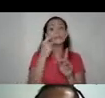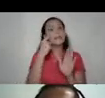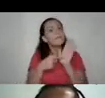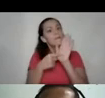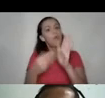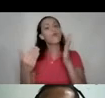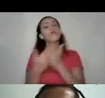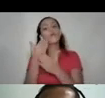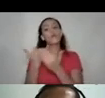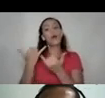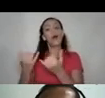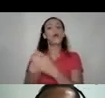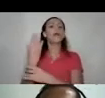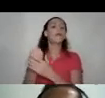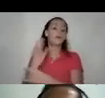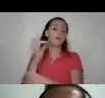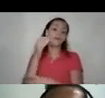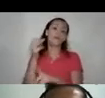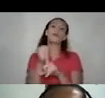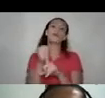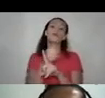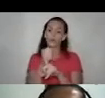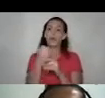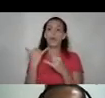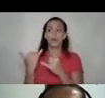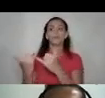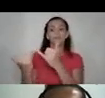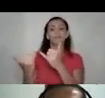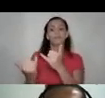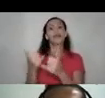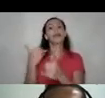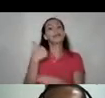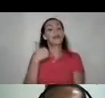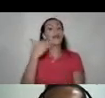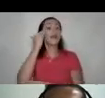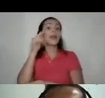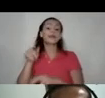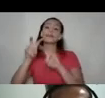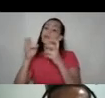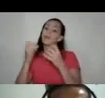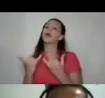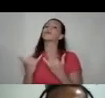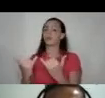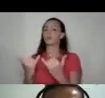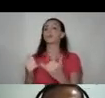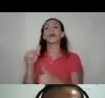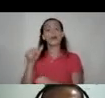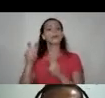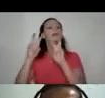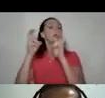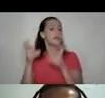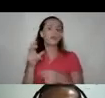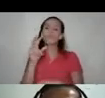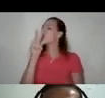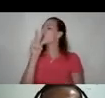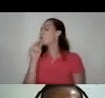están surgiendo últimamente que tengamos la conciencia que es un tema actual que es un tema del cual no hemos